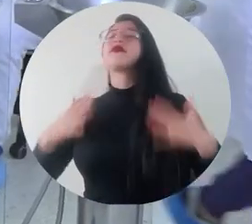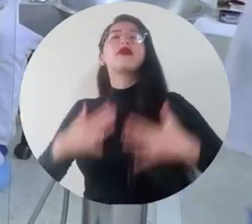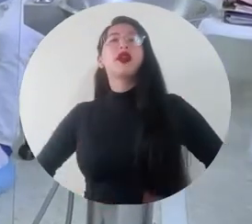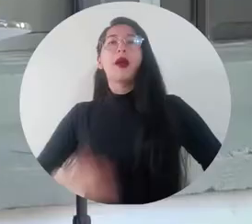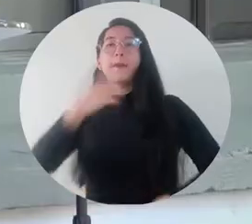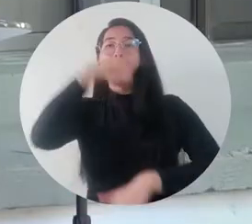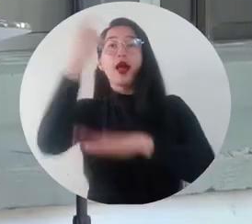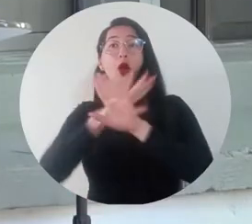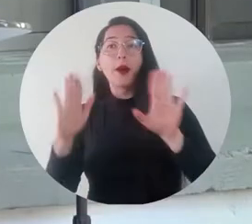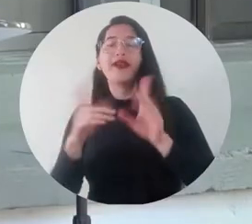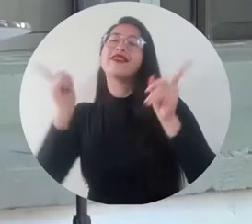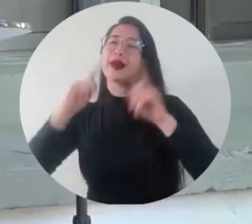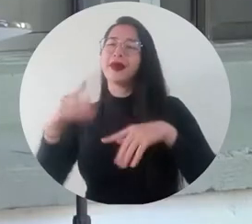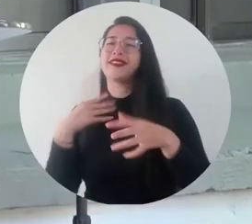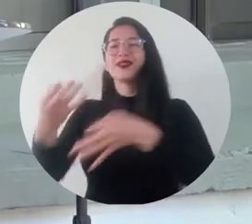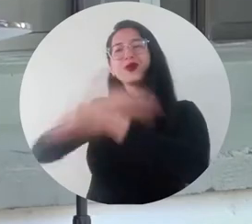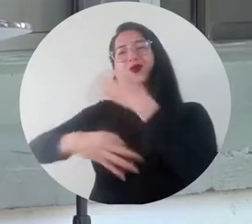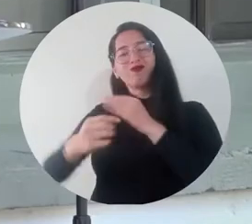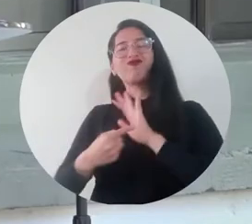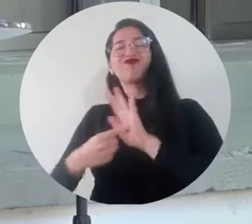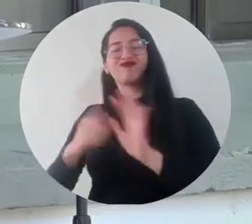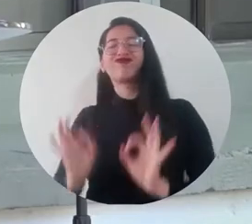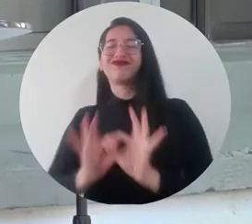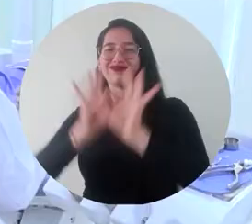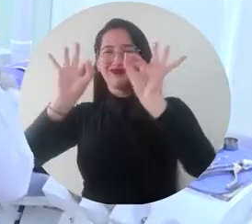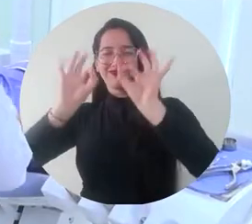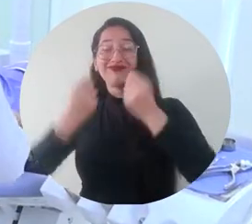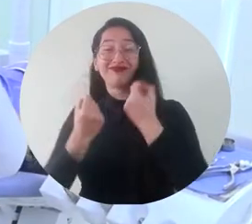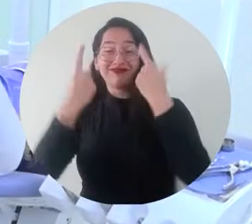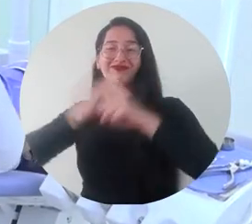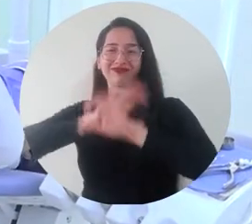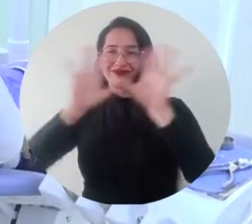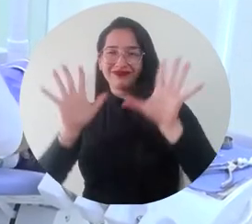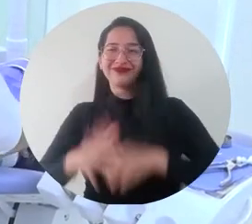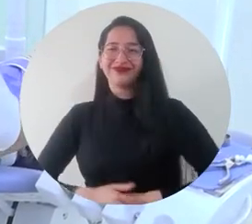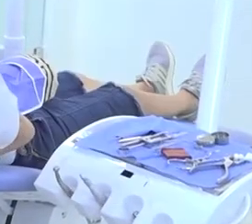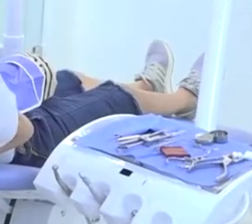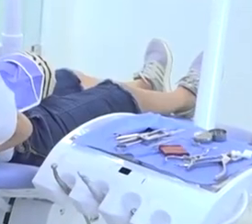bata sea el compromiso de una bata blanca en el sentido de una alma blanca